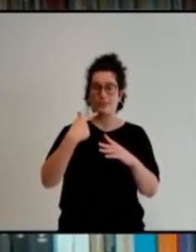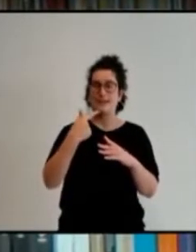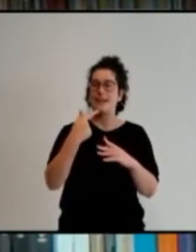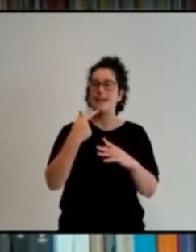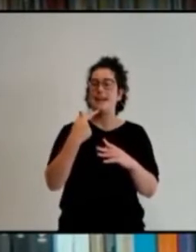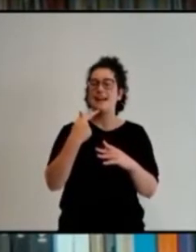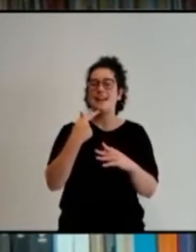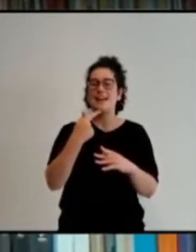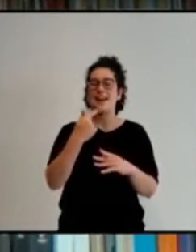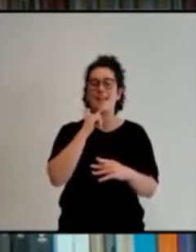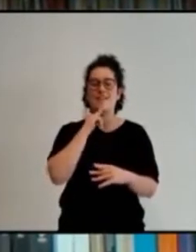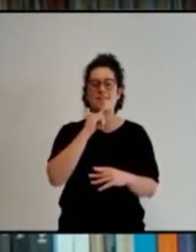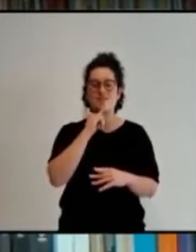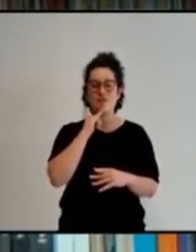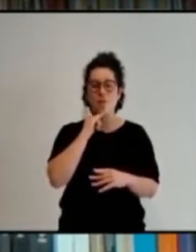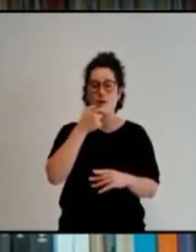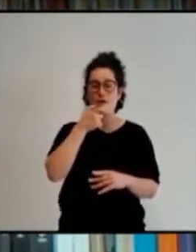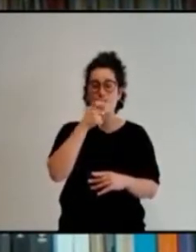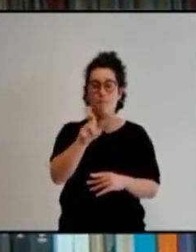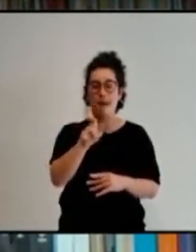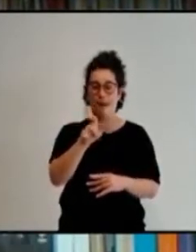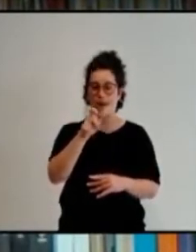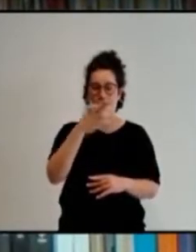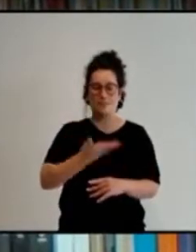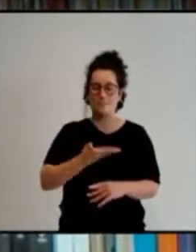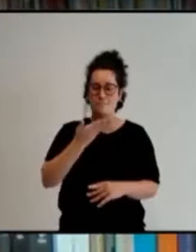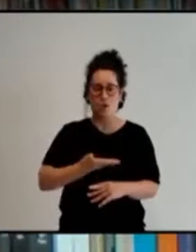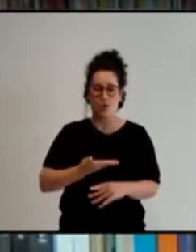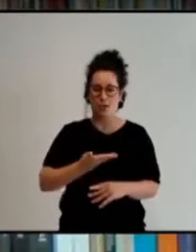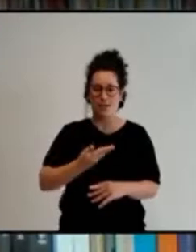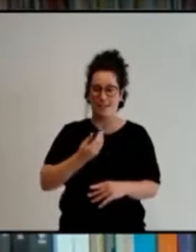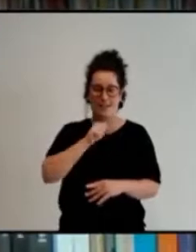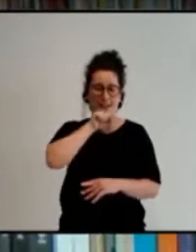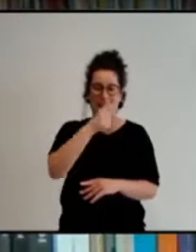Y eso es lo que tengo en mi corazón en este momento. Buen día. Buen Buen Gracias.